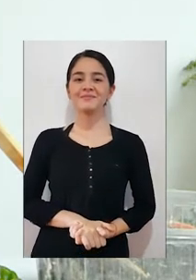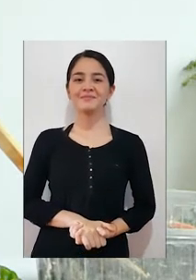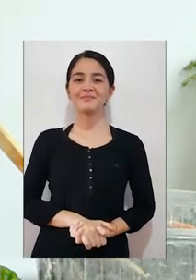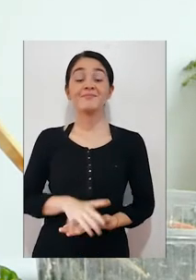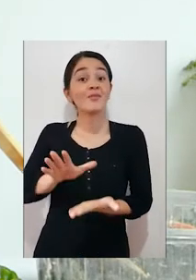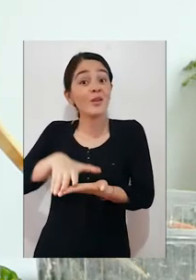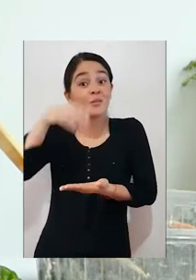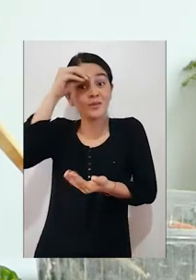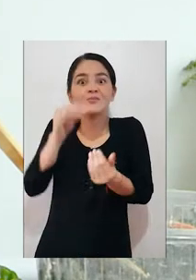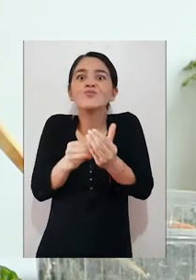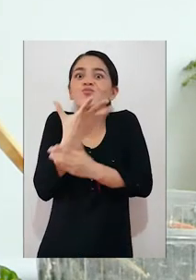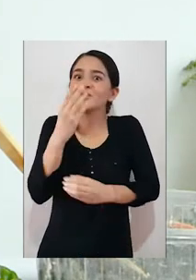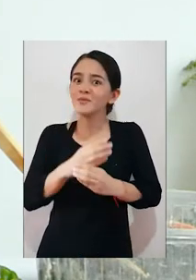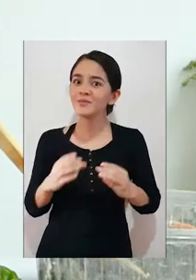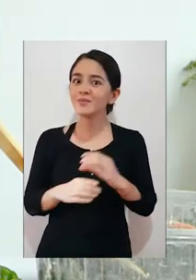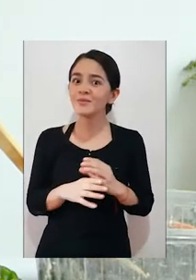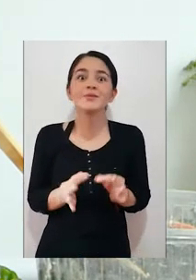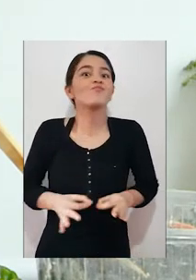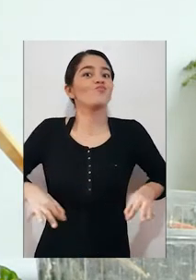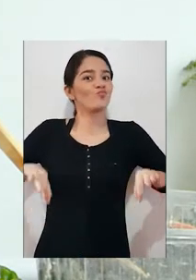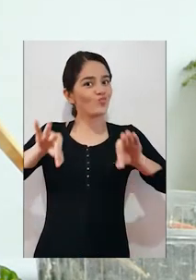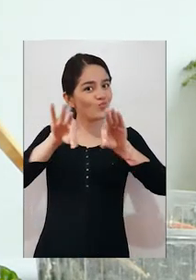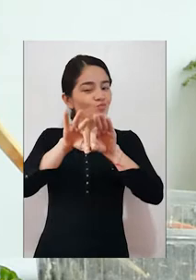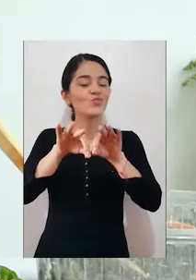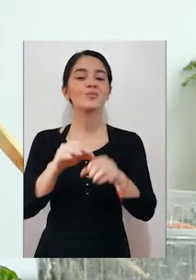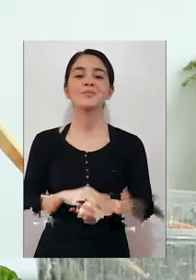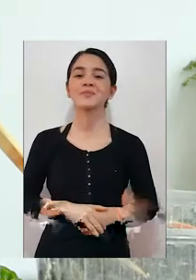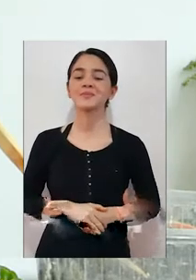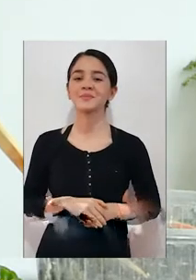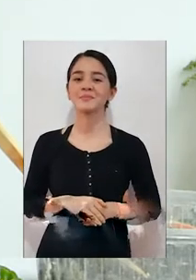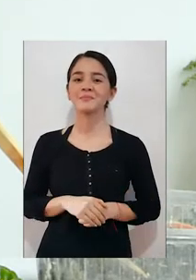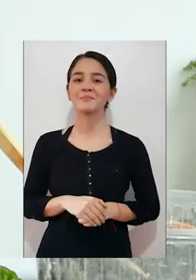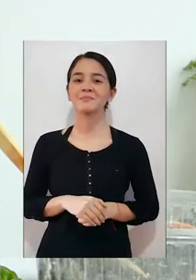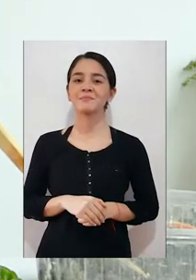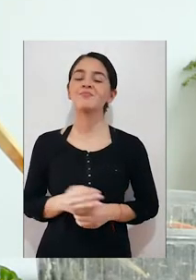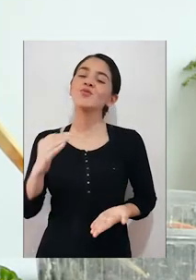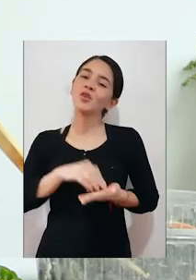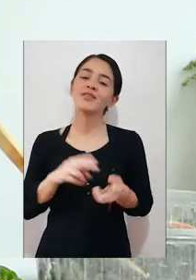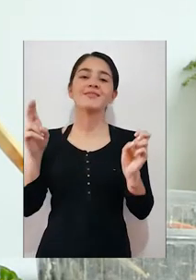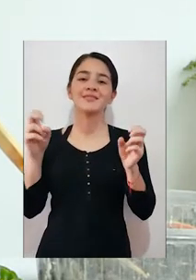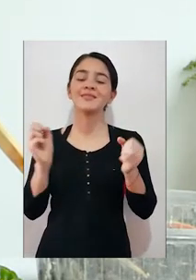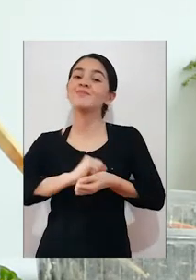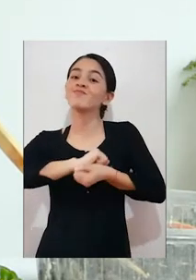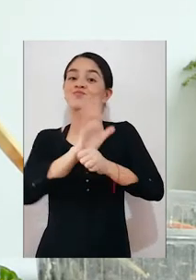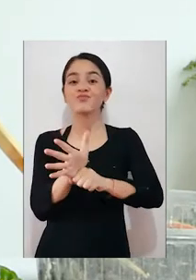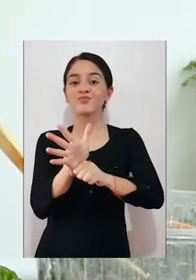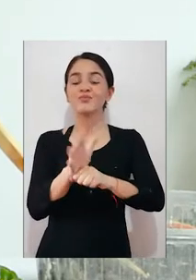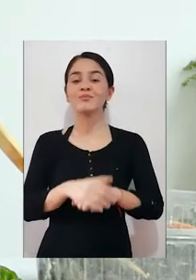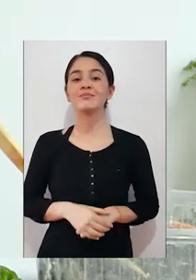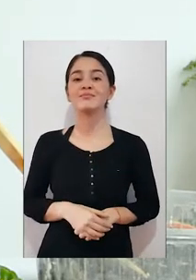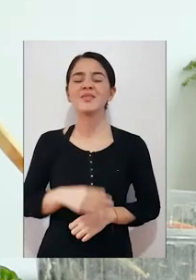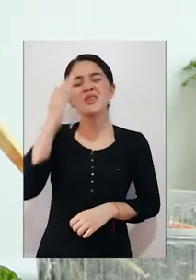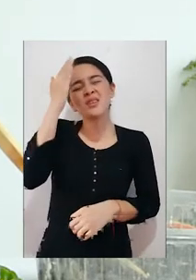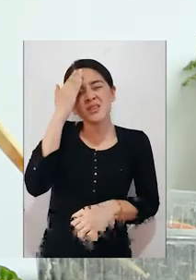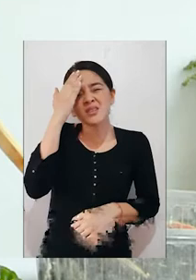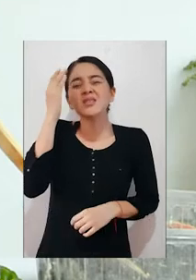aprender nuevas cosas que es muy importante retomando el tema de la cuarentena yo sé que